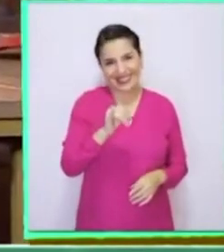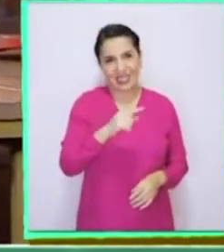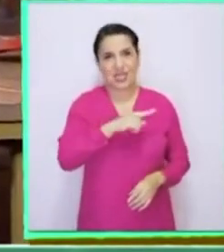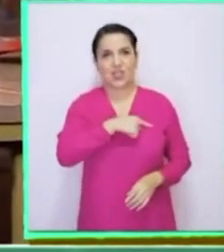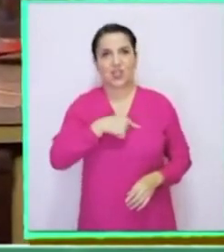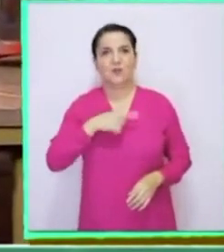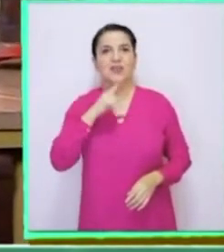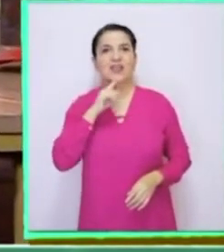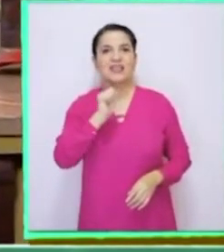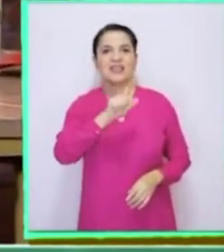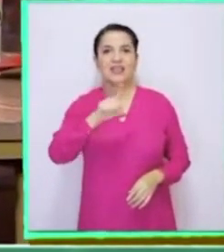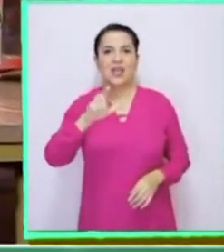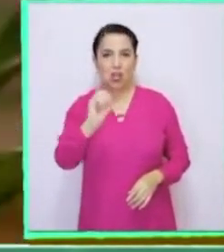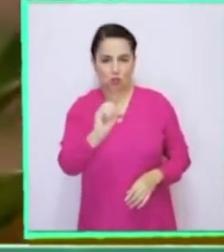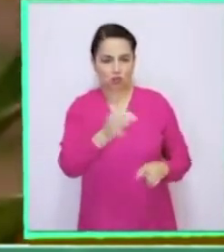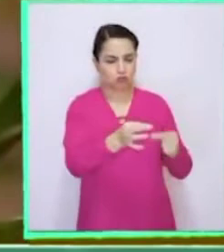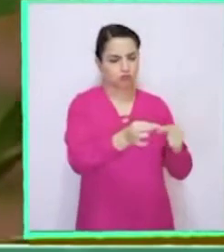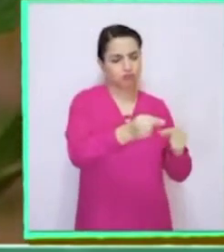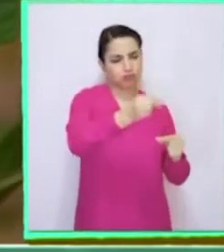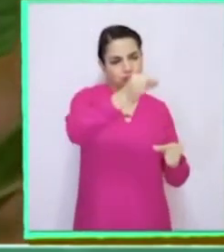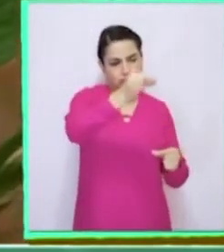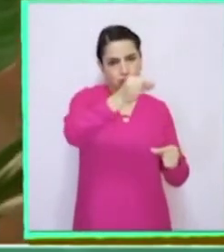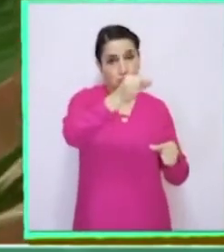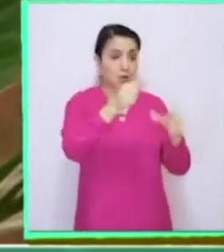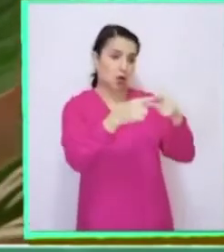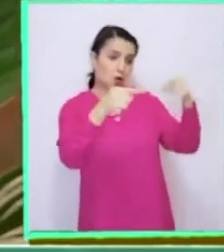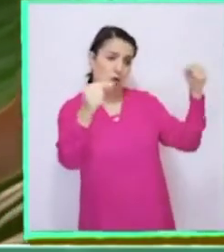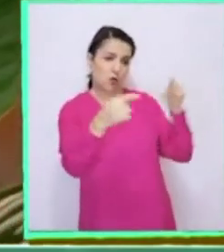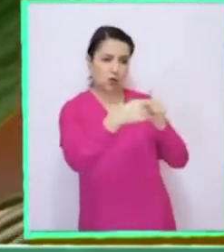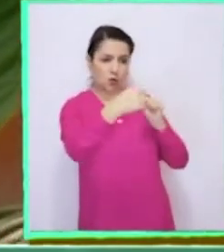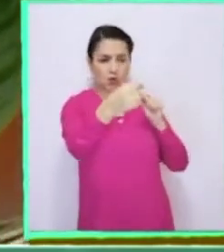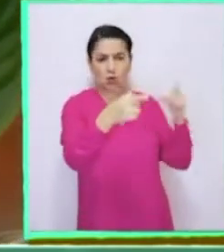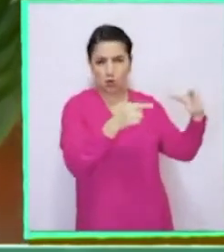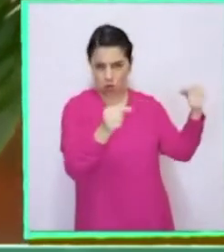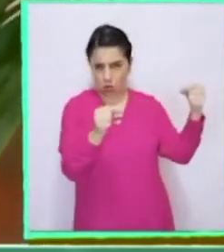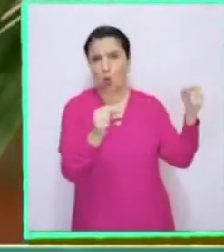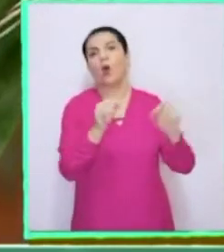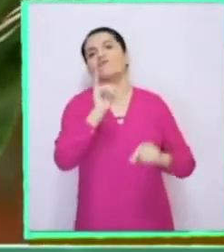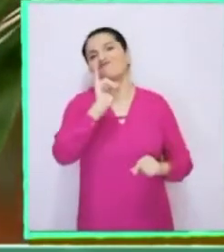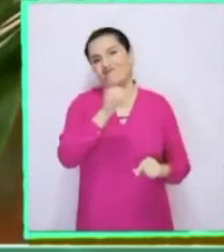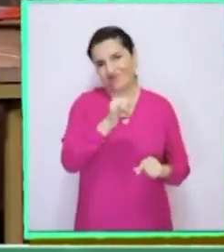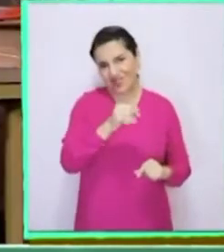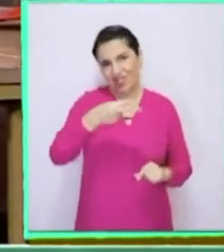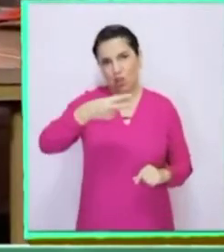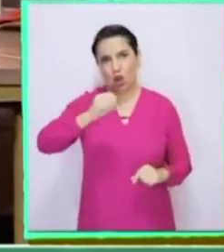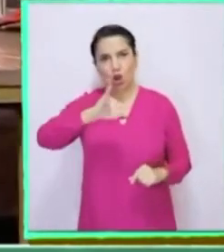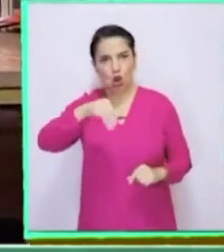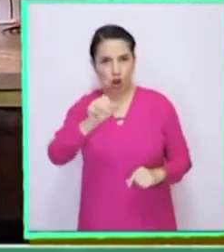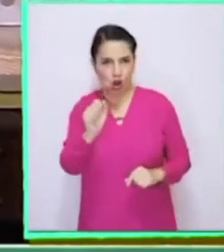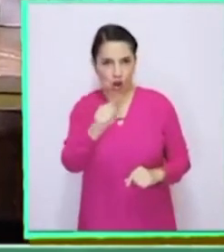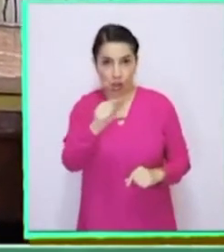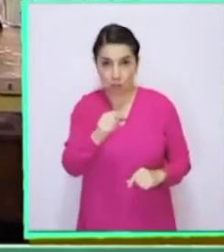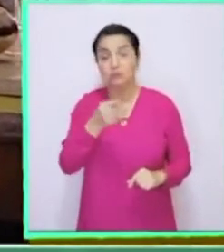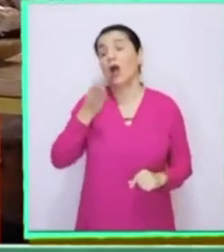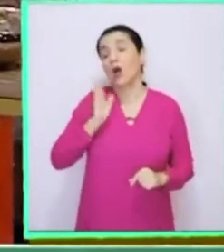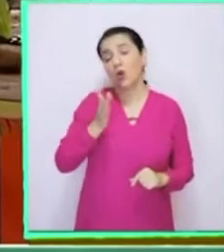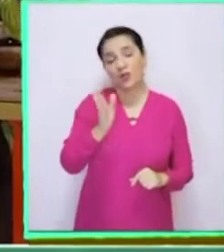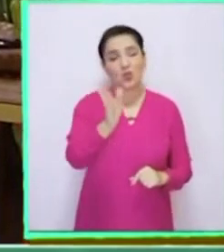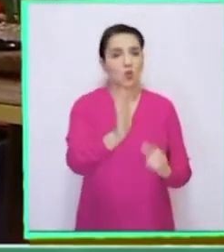Ese es el tallo. Y los de aquí serían las hojas. Toda la razón. A ver, entonces, sigamos.